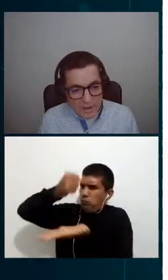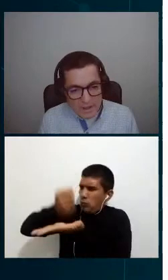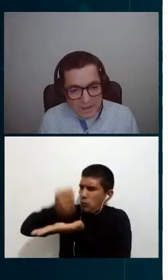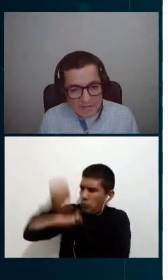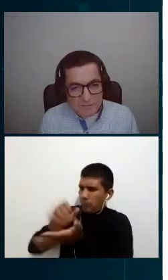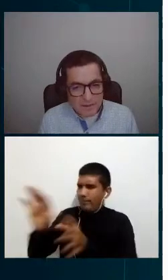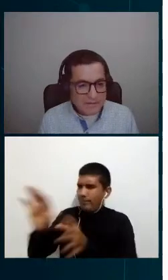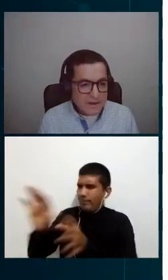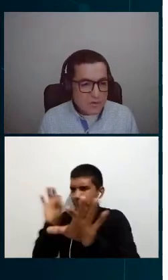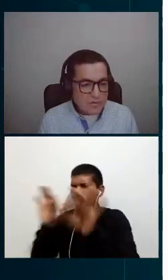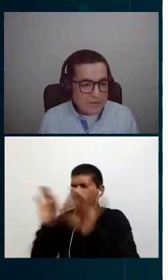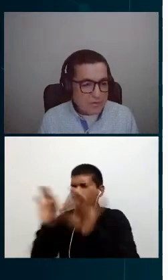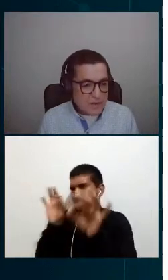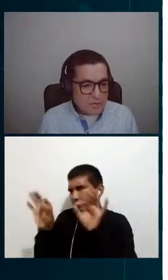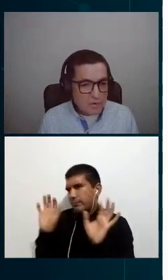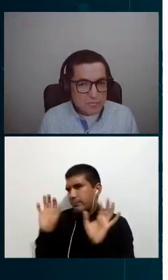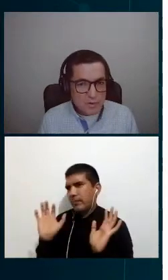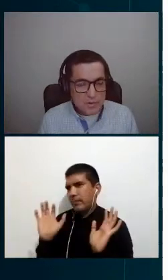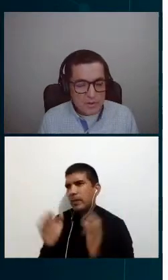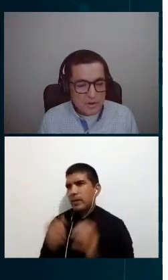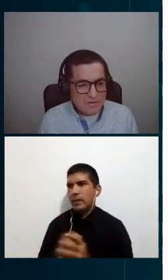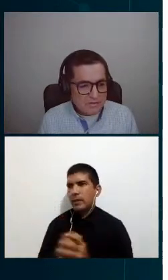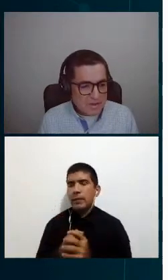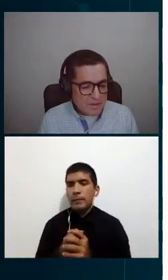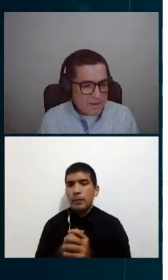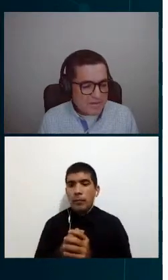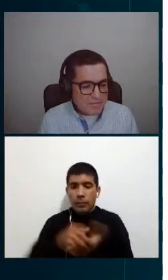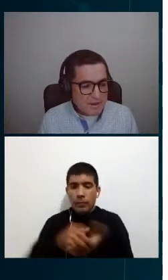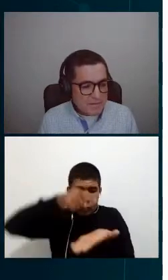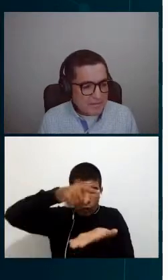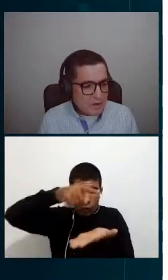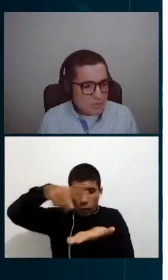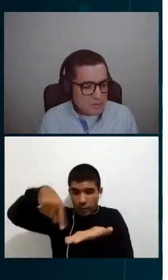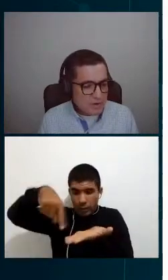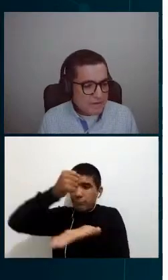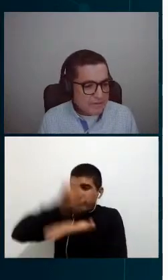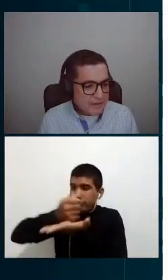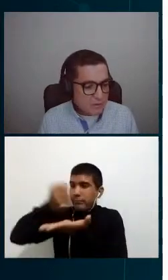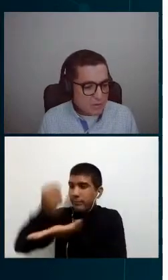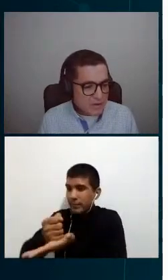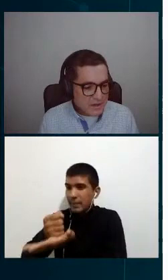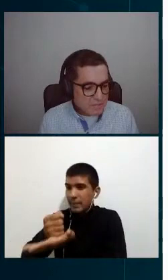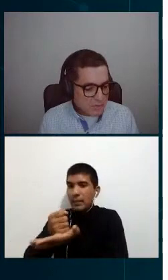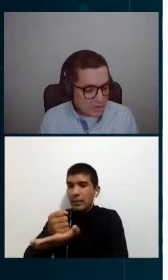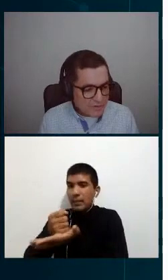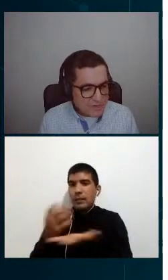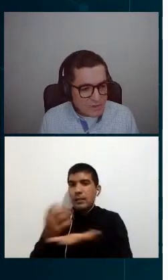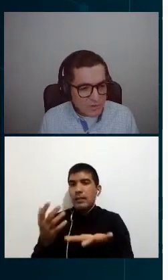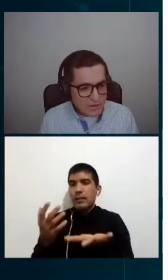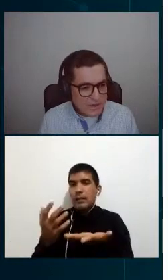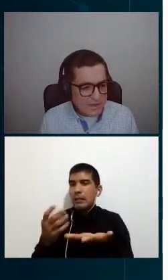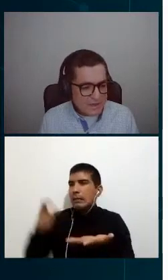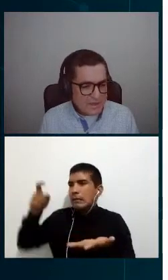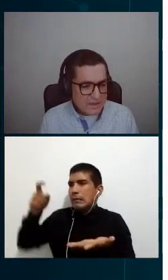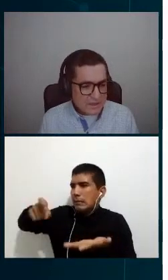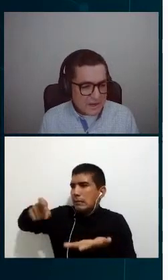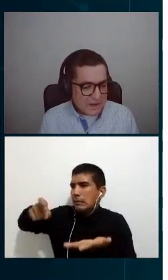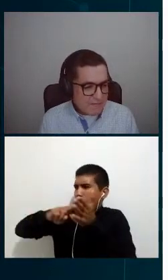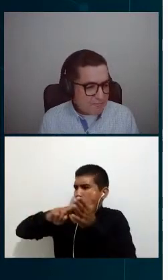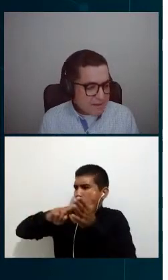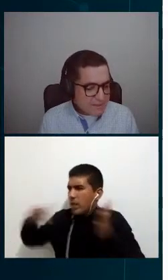Pero esa parte del contrato, digamos, los proveedores, principalmente los proveedores de tecnología, el proveedor de tecnología,